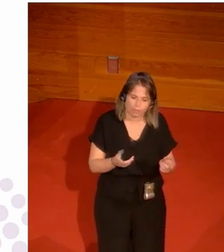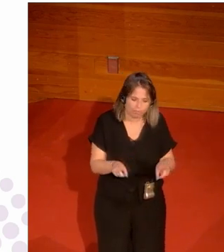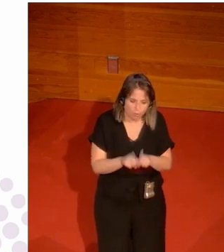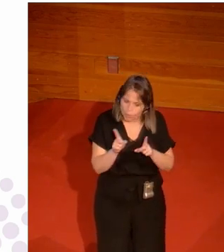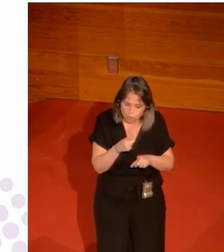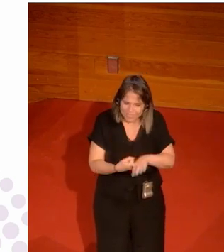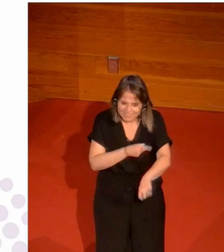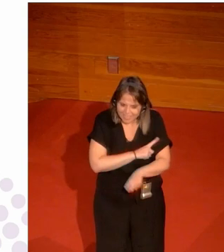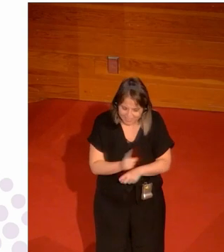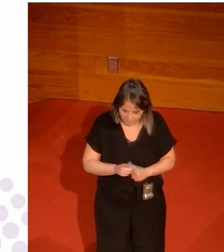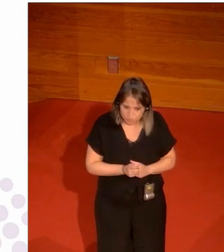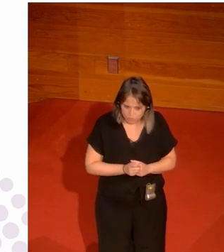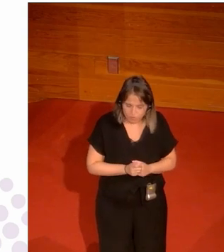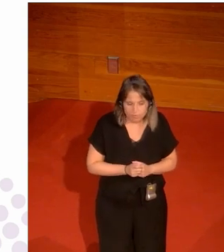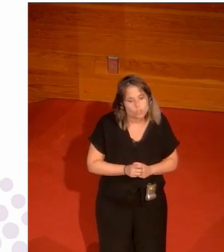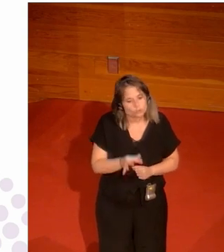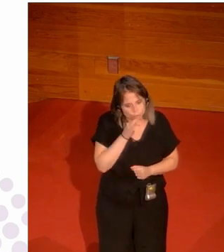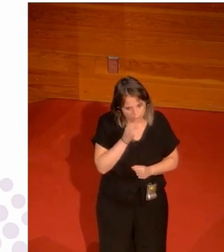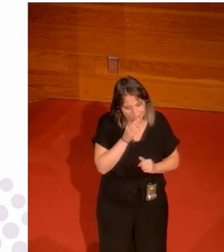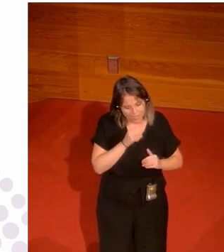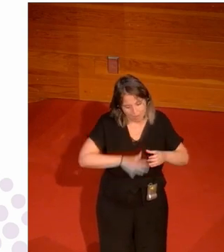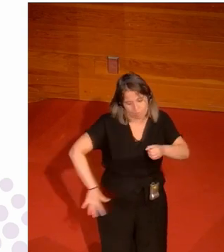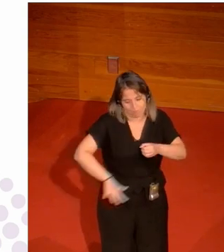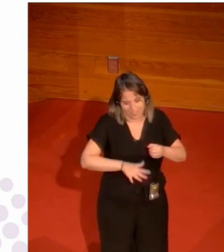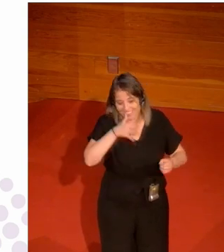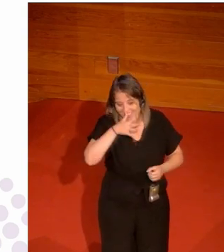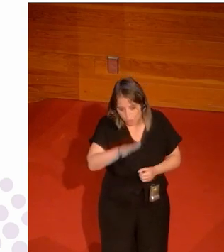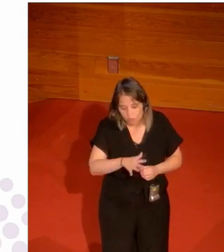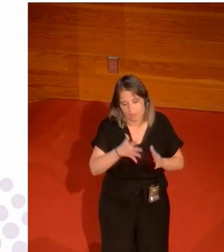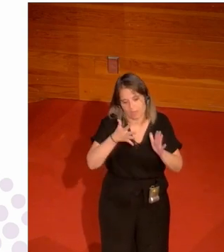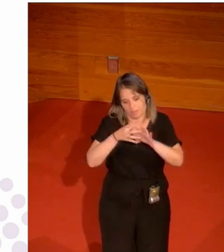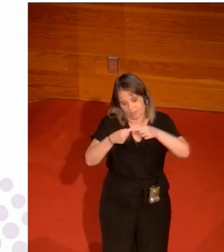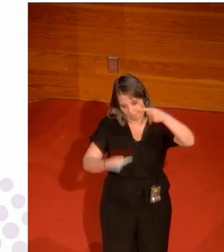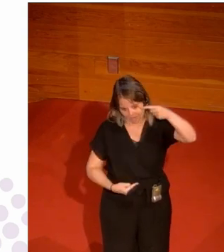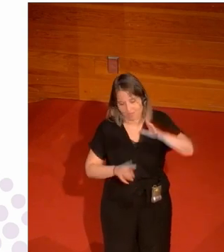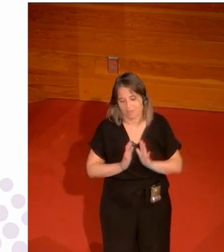no somos exageradas nos quedamos bastante cortas todavía con la denuncia de lo que es la diferencia